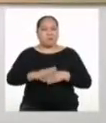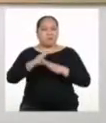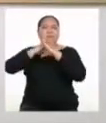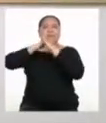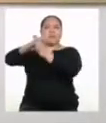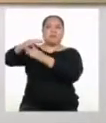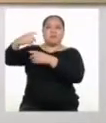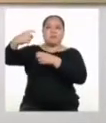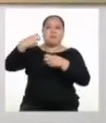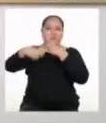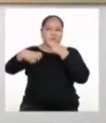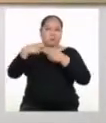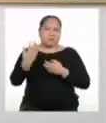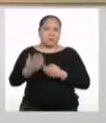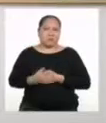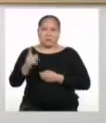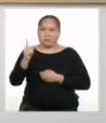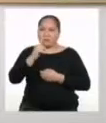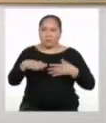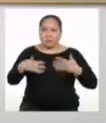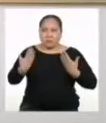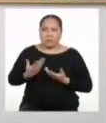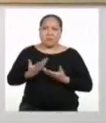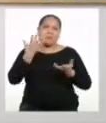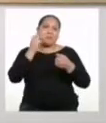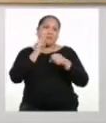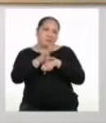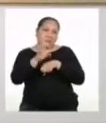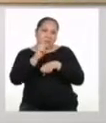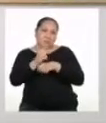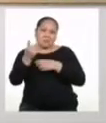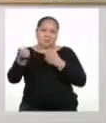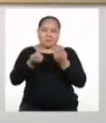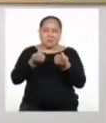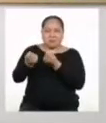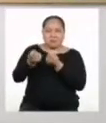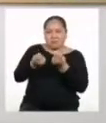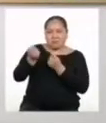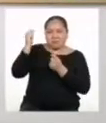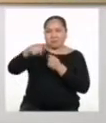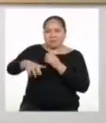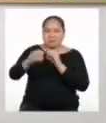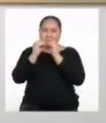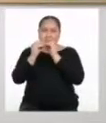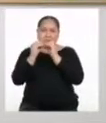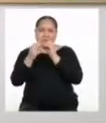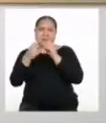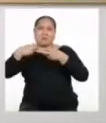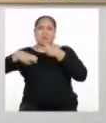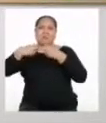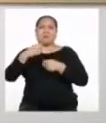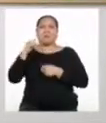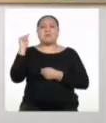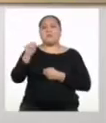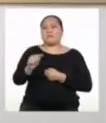evitar los conflictos. Y si no es posible, podrías dar recomendaciones para que se gestione adecuadamente el conflicto, porque un conflicto no tiene que ser